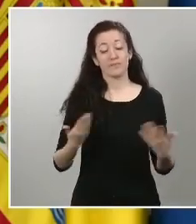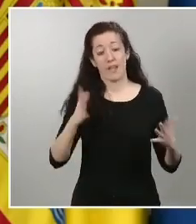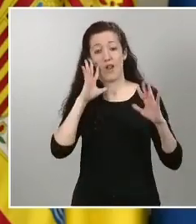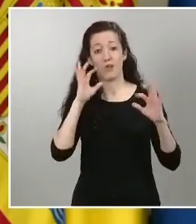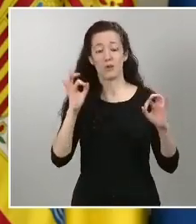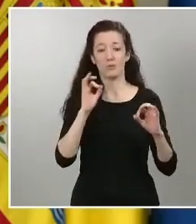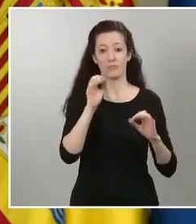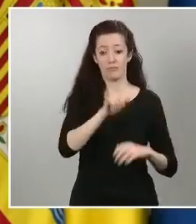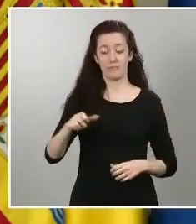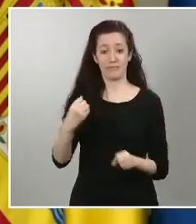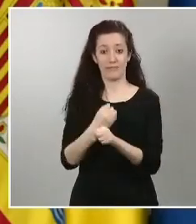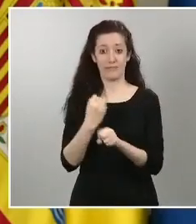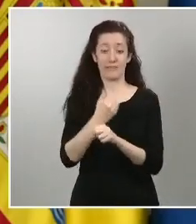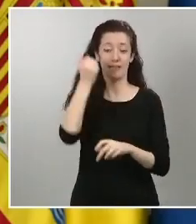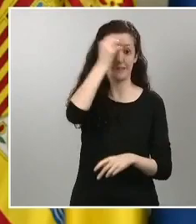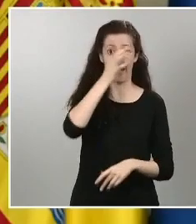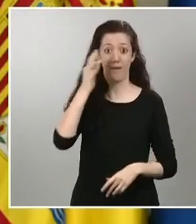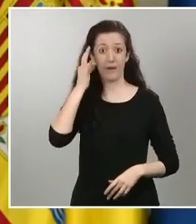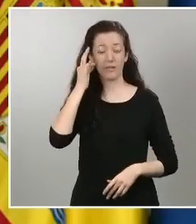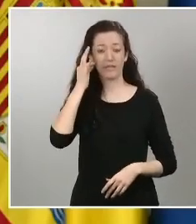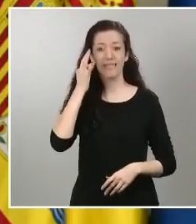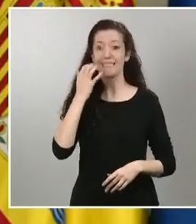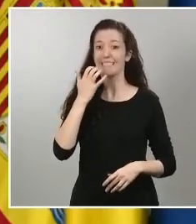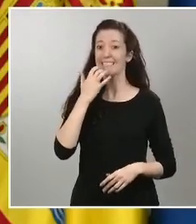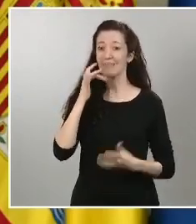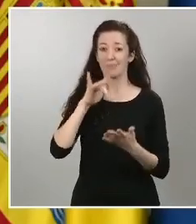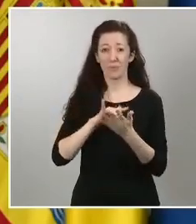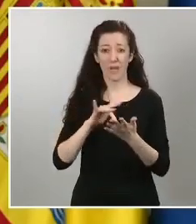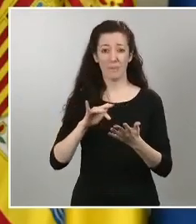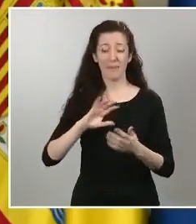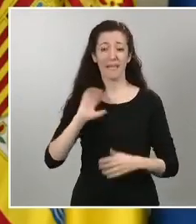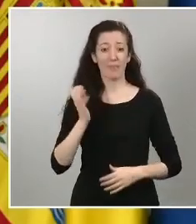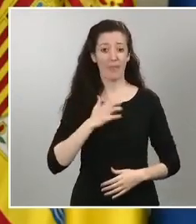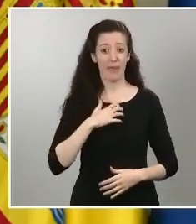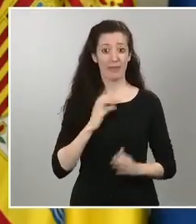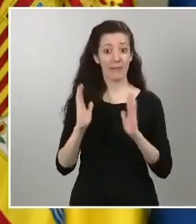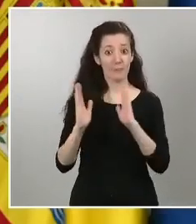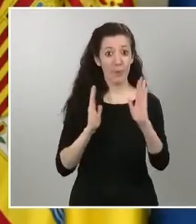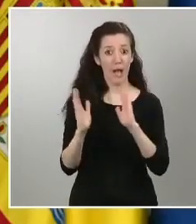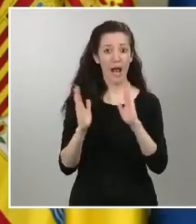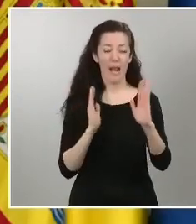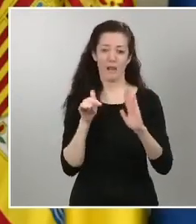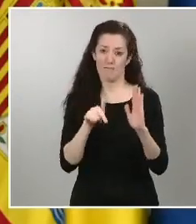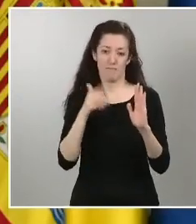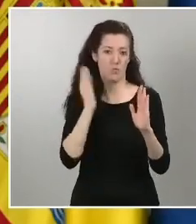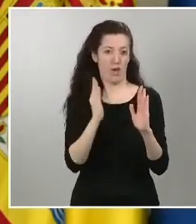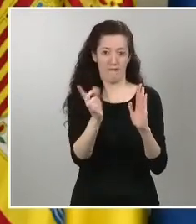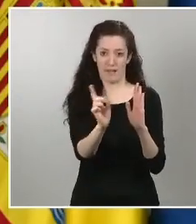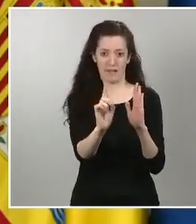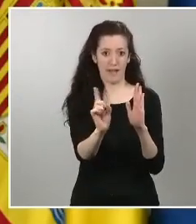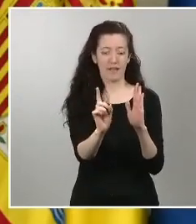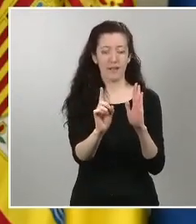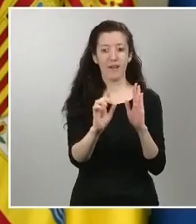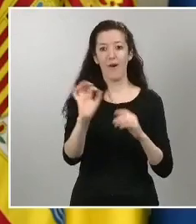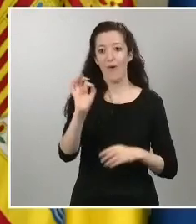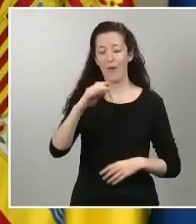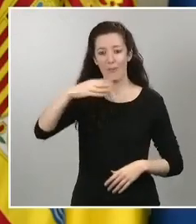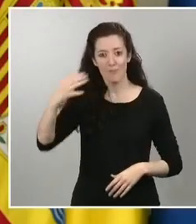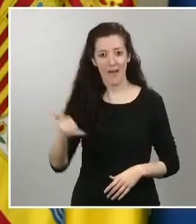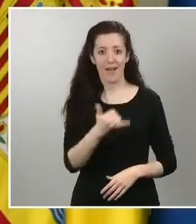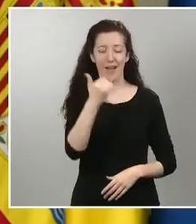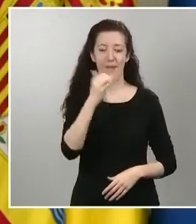procedimiento de incapacidad temporal y por supuesto lo que tiene que ver con las bajas de maternidad y